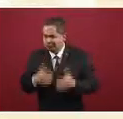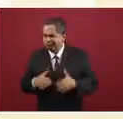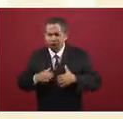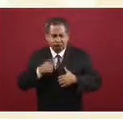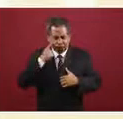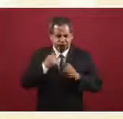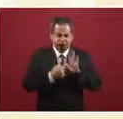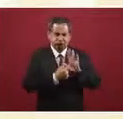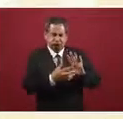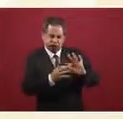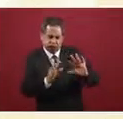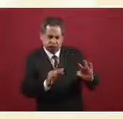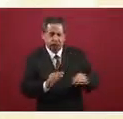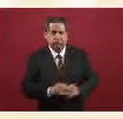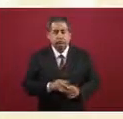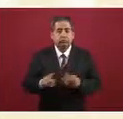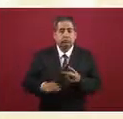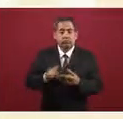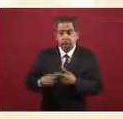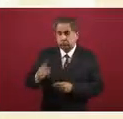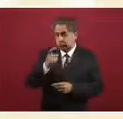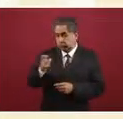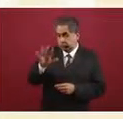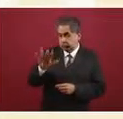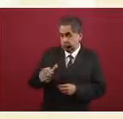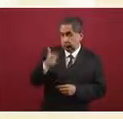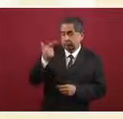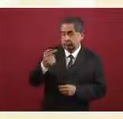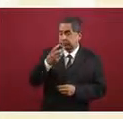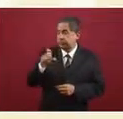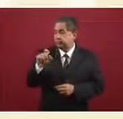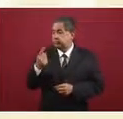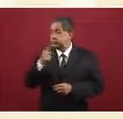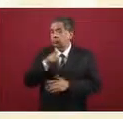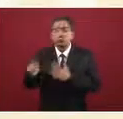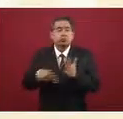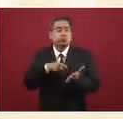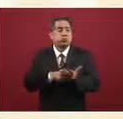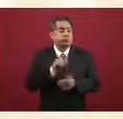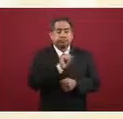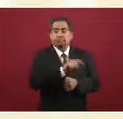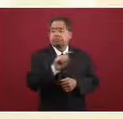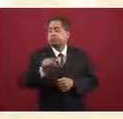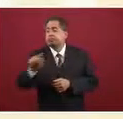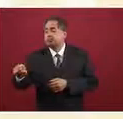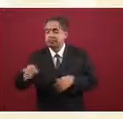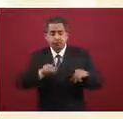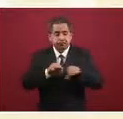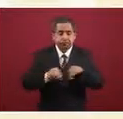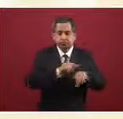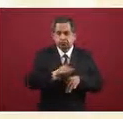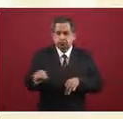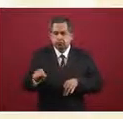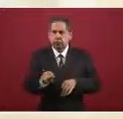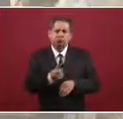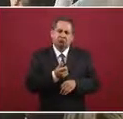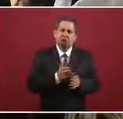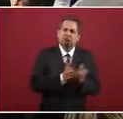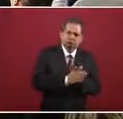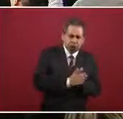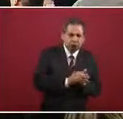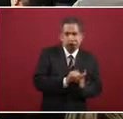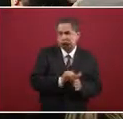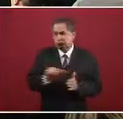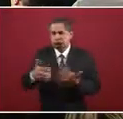Tenemos 157 mil centros de trabajo que van, pues, desde el pequeño comercio